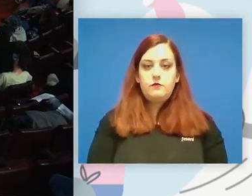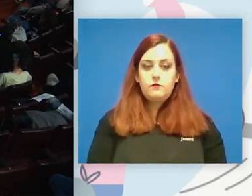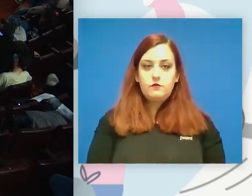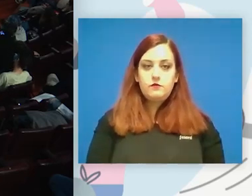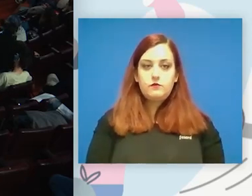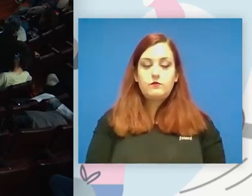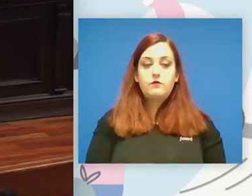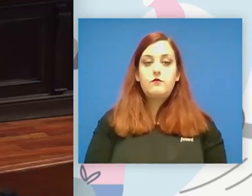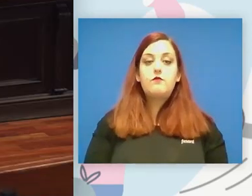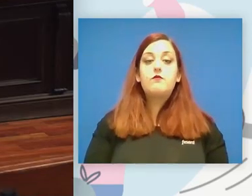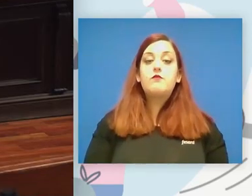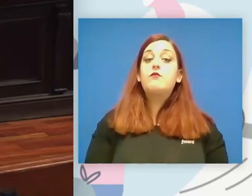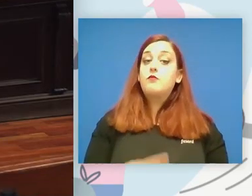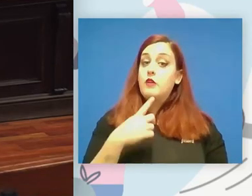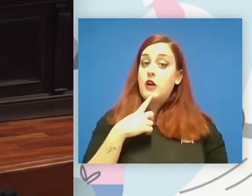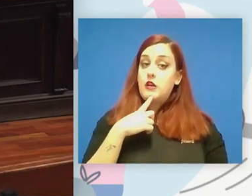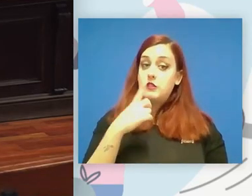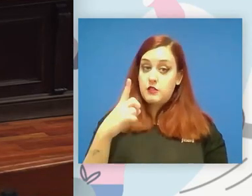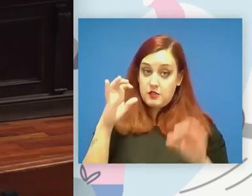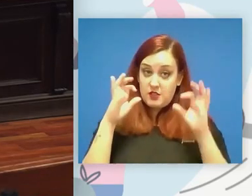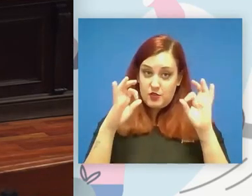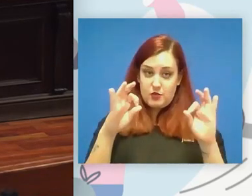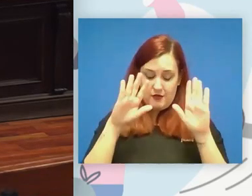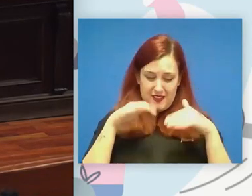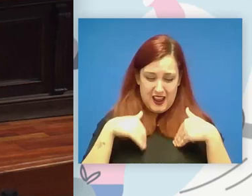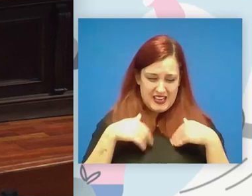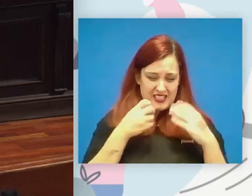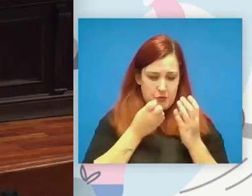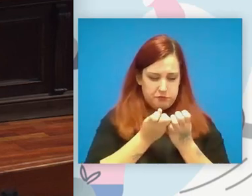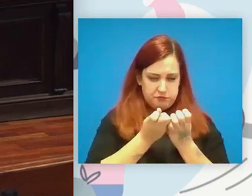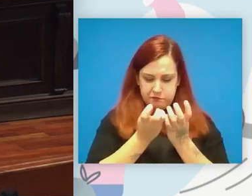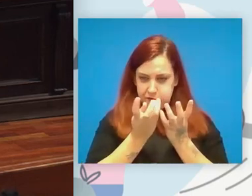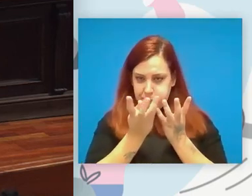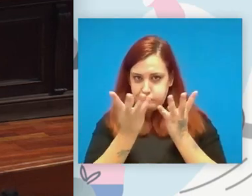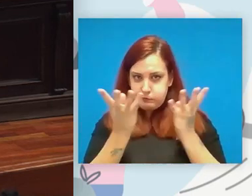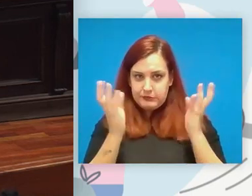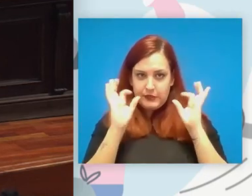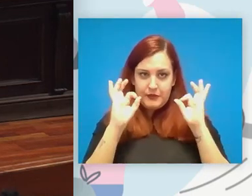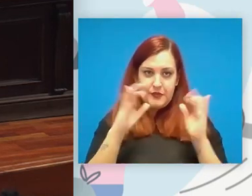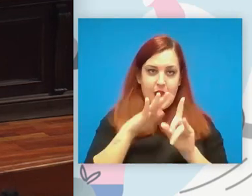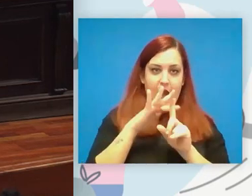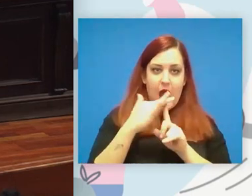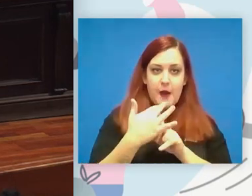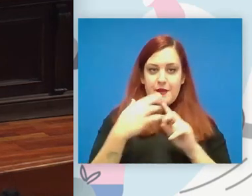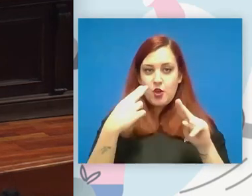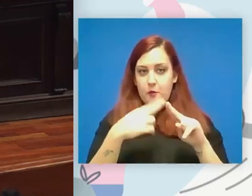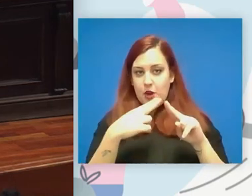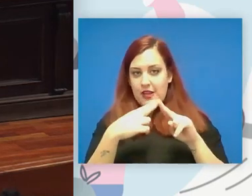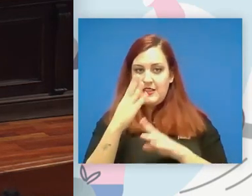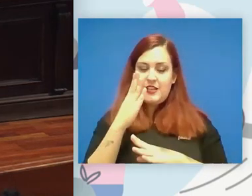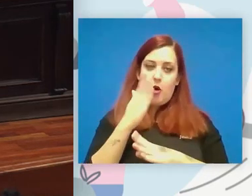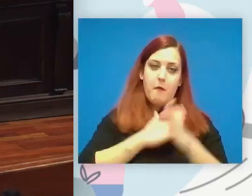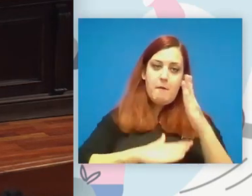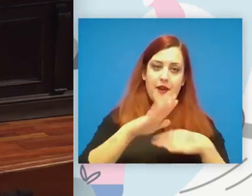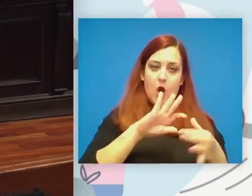Bueno como muy bien ha señalado hay demasiadas aristas ¿no? no solo en el ámbito olímpico paralímpico dependiendo